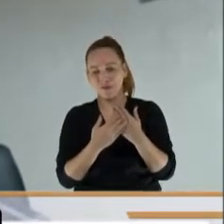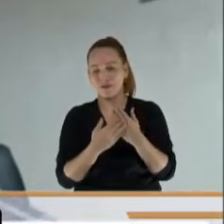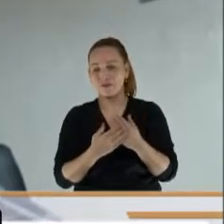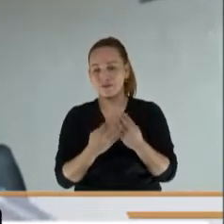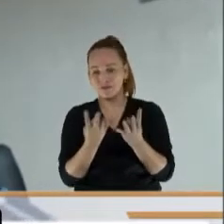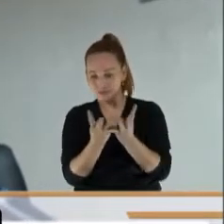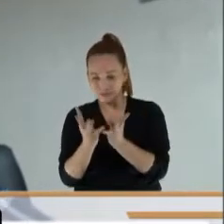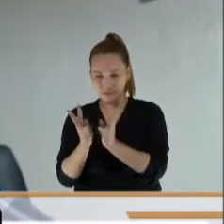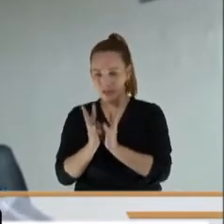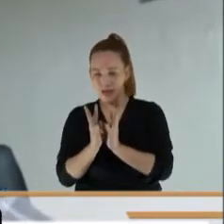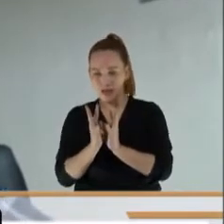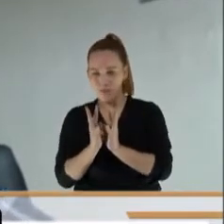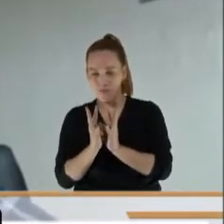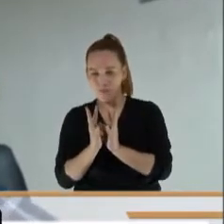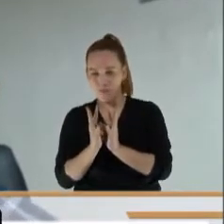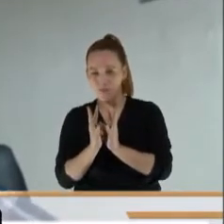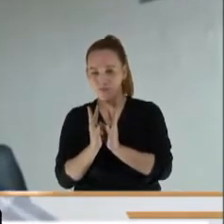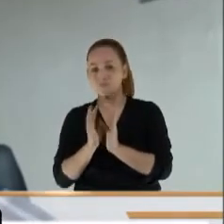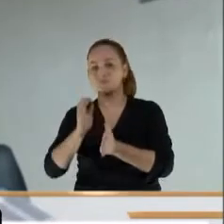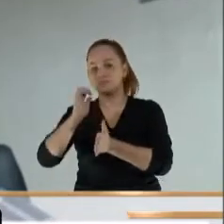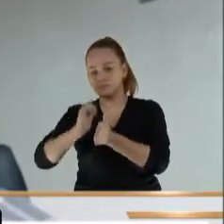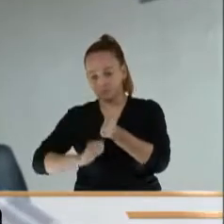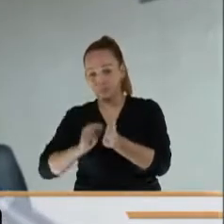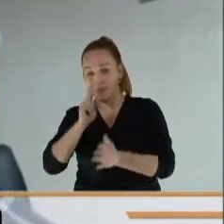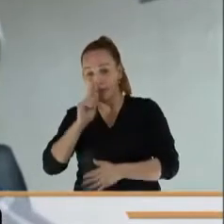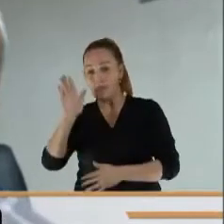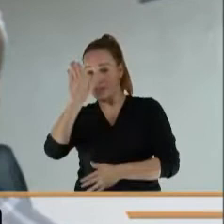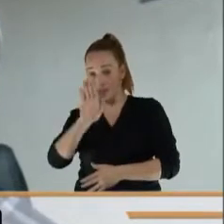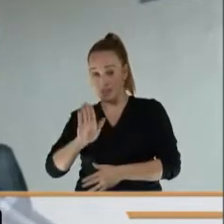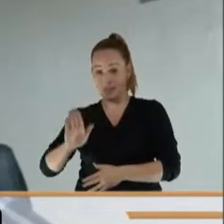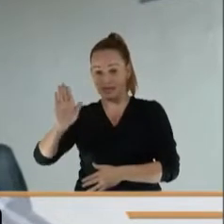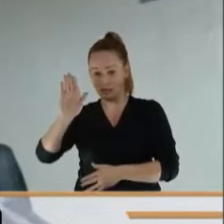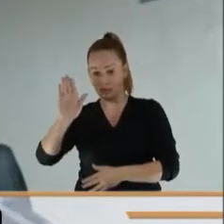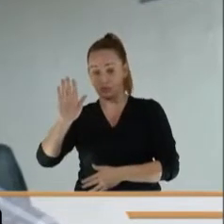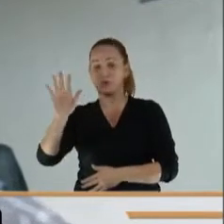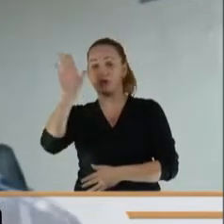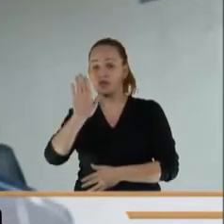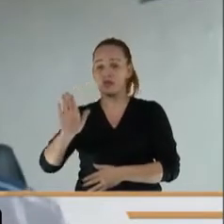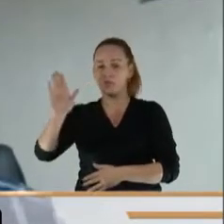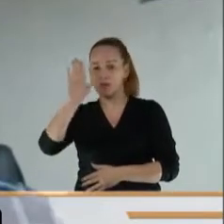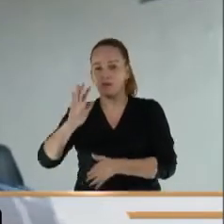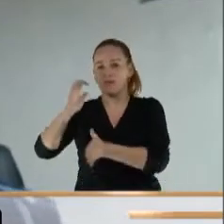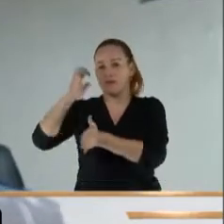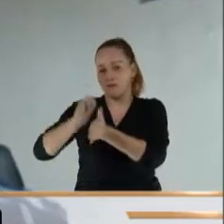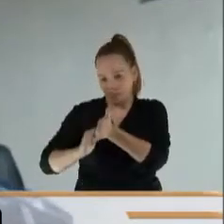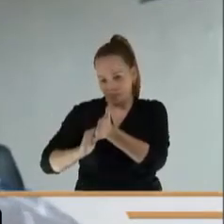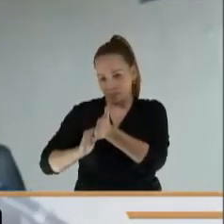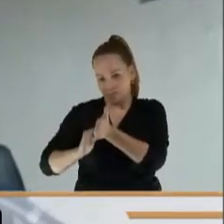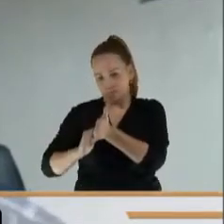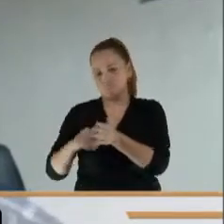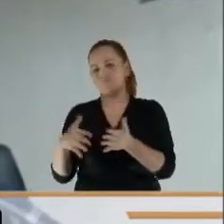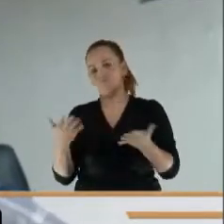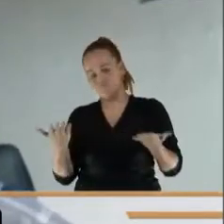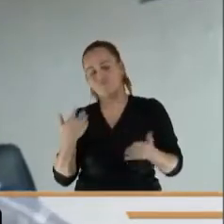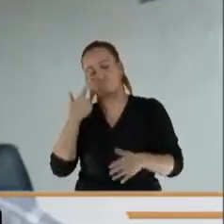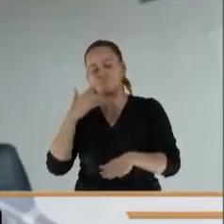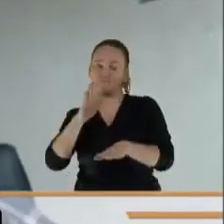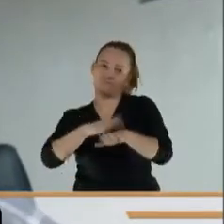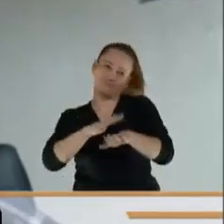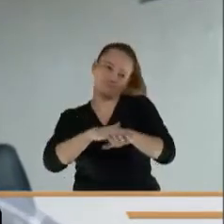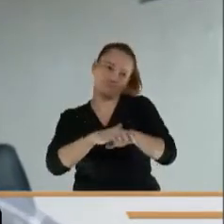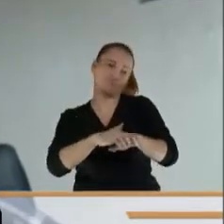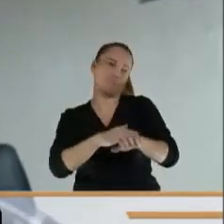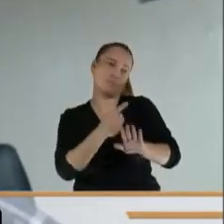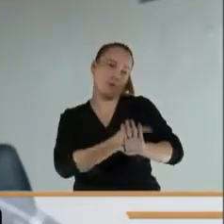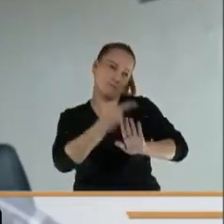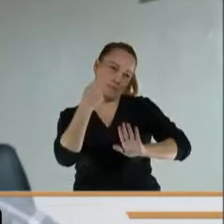el tema de la nación y los departamentos y eso se contempló. yo le quería pedir, presidente, a